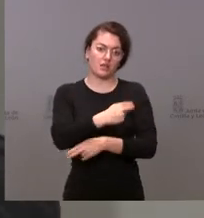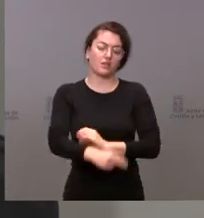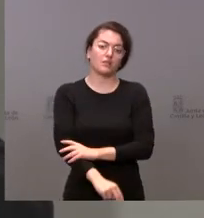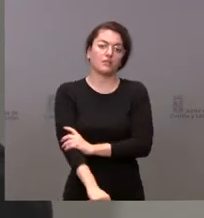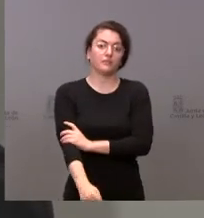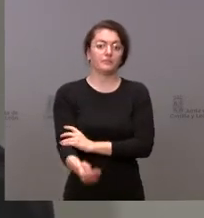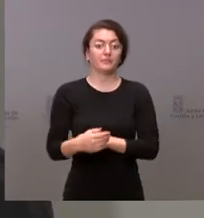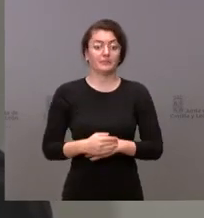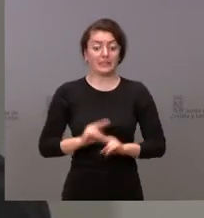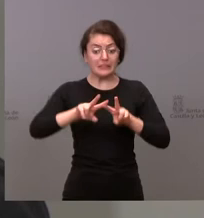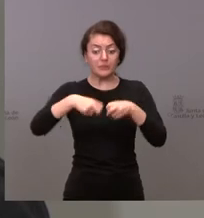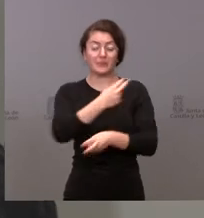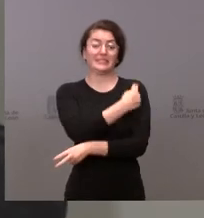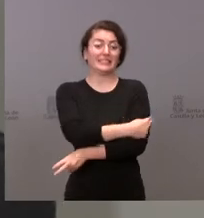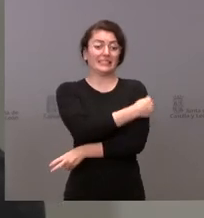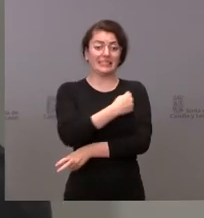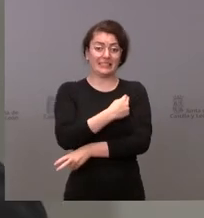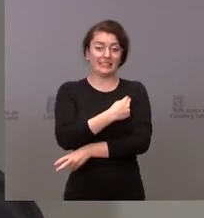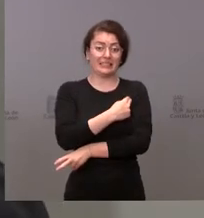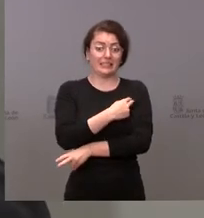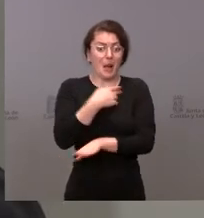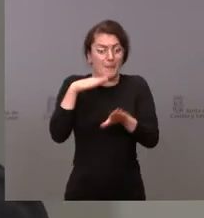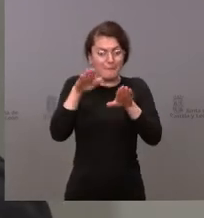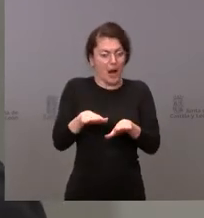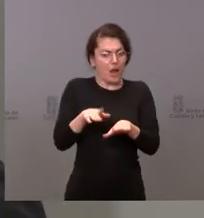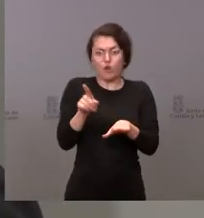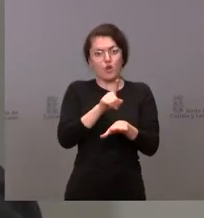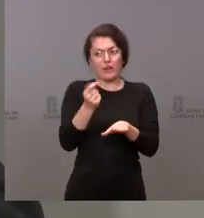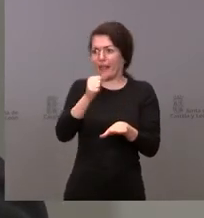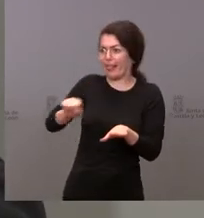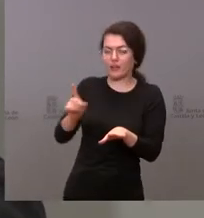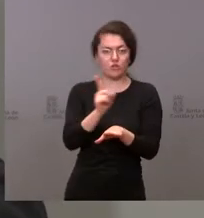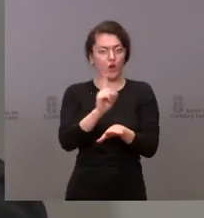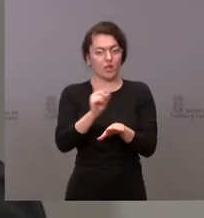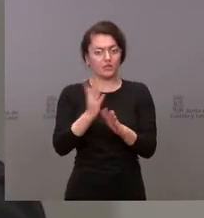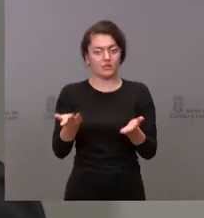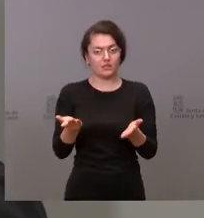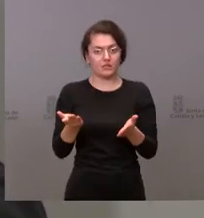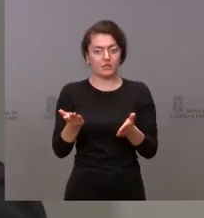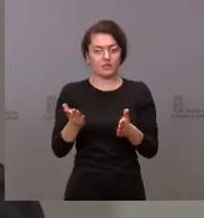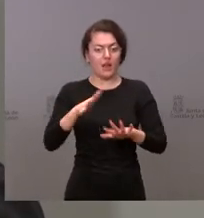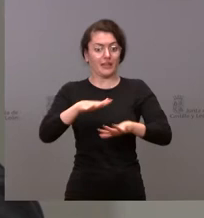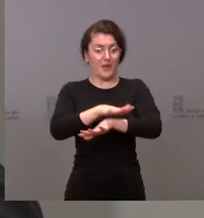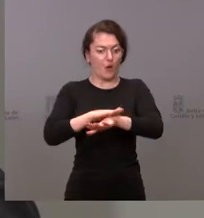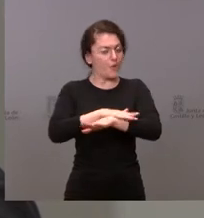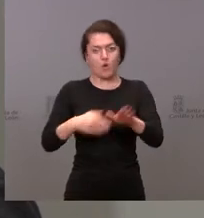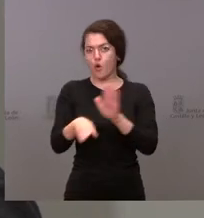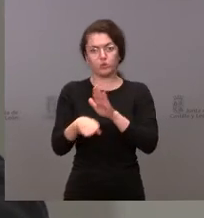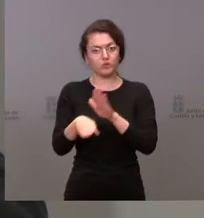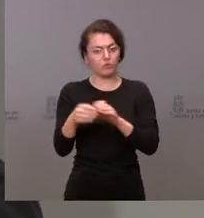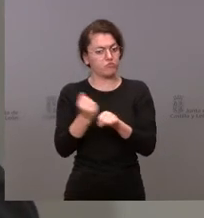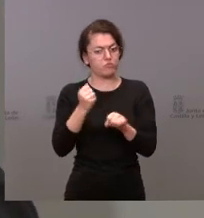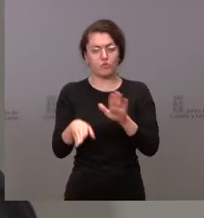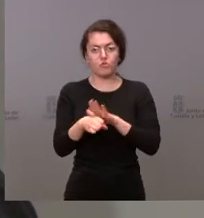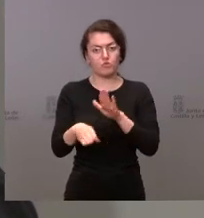no está no está no está parada no hay nada parado en la actividad del gobierno el gobierno sigue trabajando con intensidad